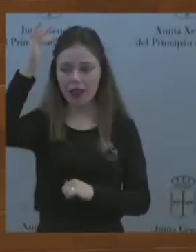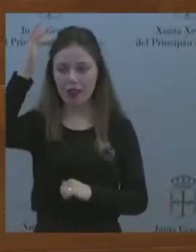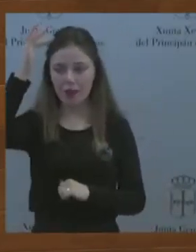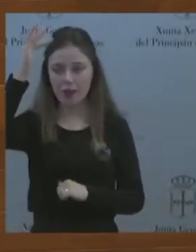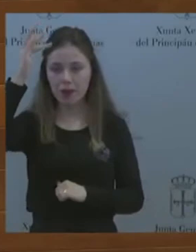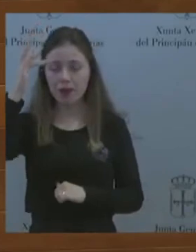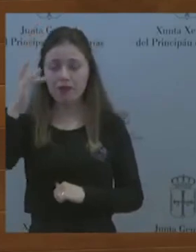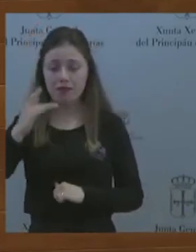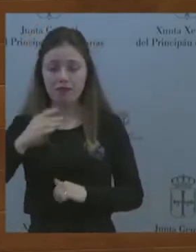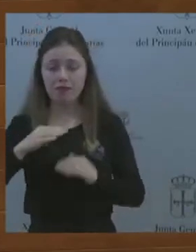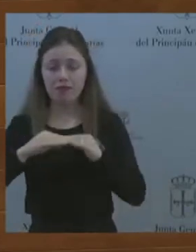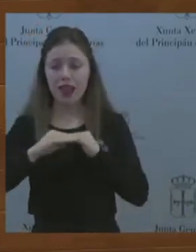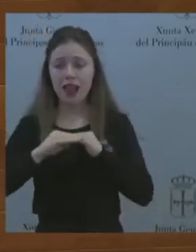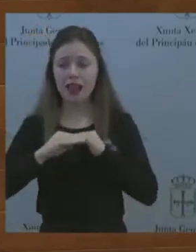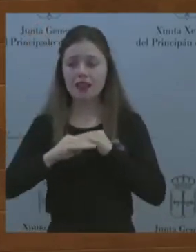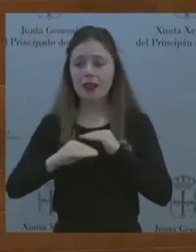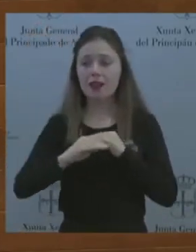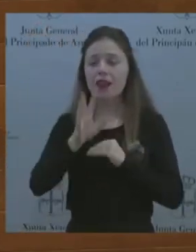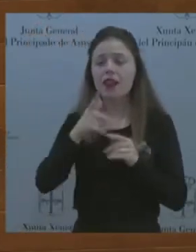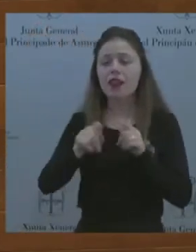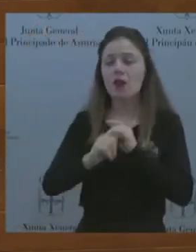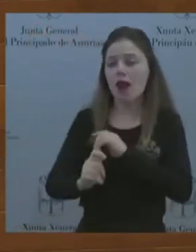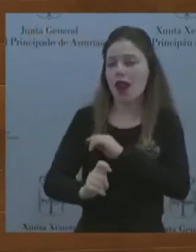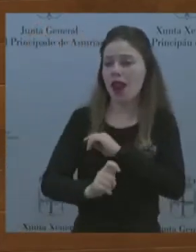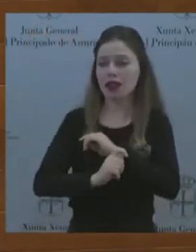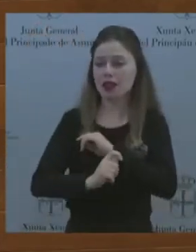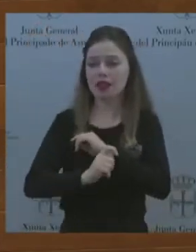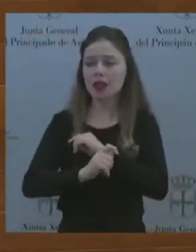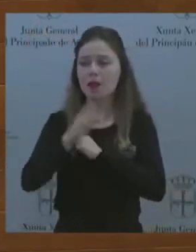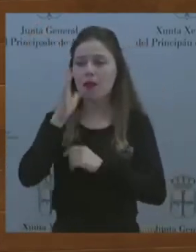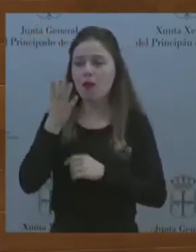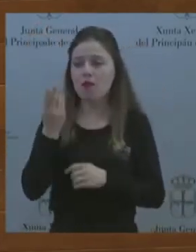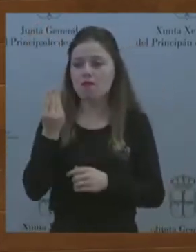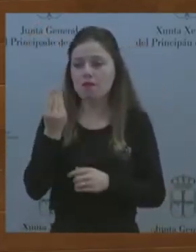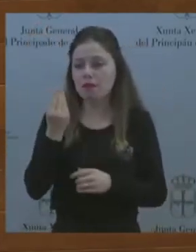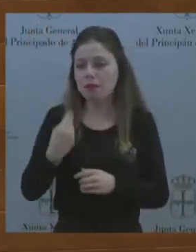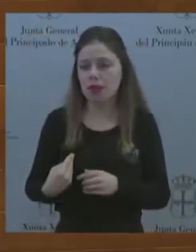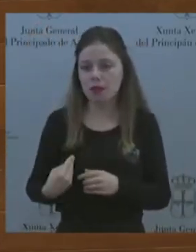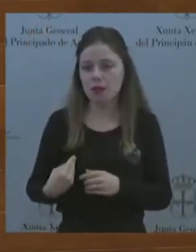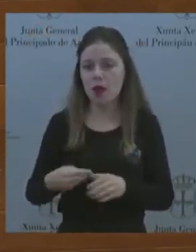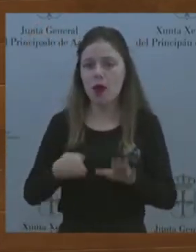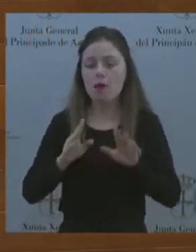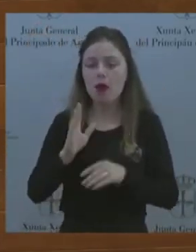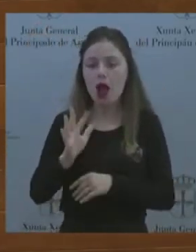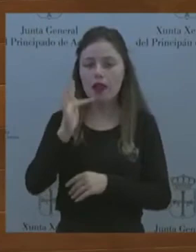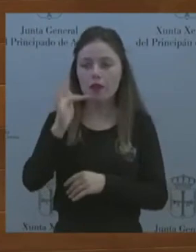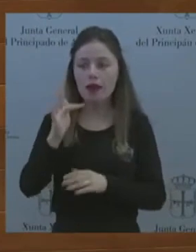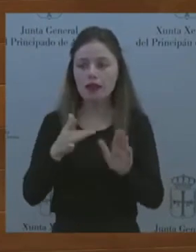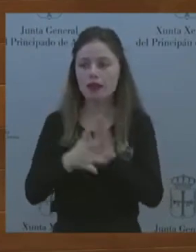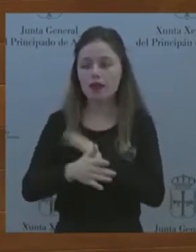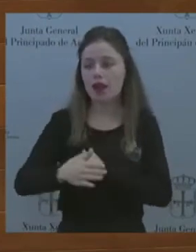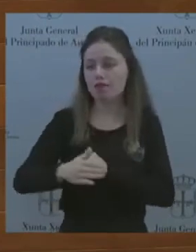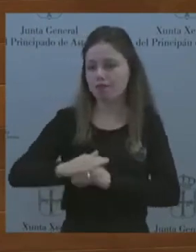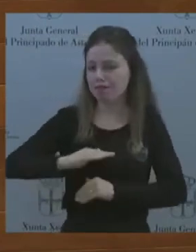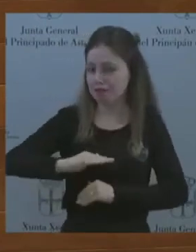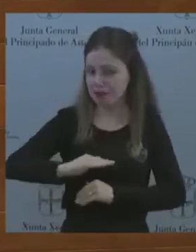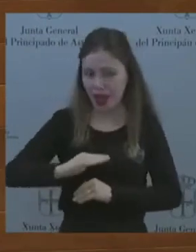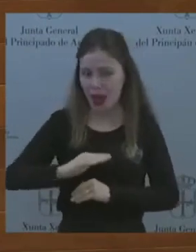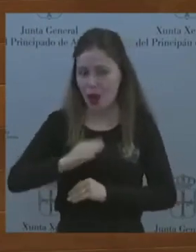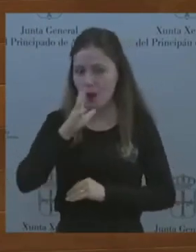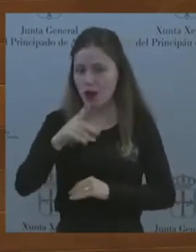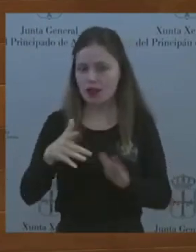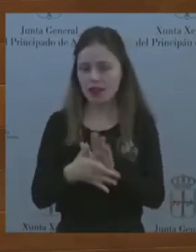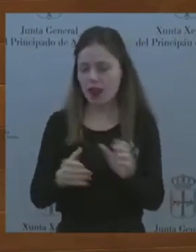porque estamos siempre en el mismo sitio, pero además es un sitio muy malo, señorías, muy malo y hace mucho frío para Asturias. Lo de la